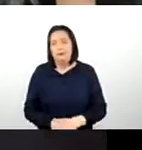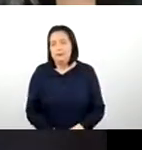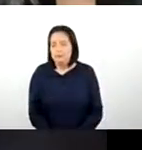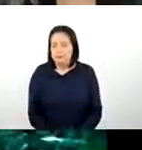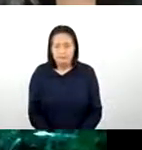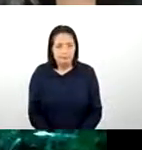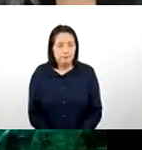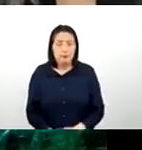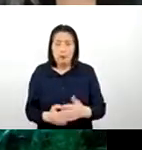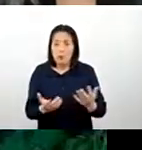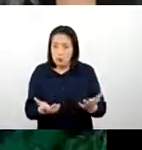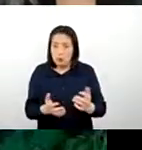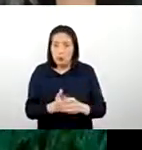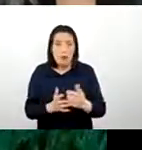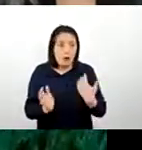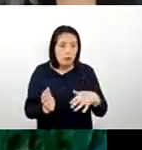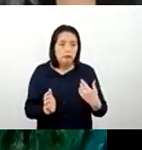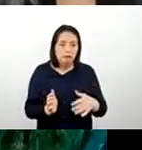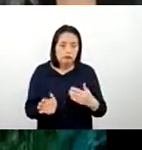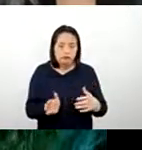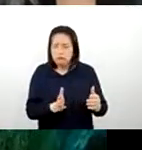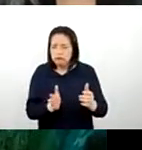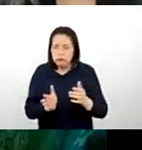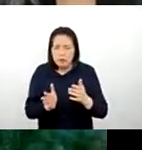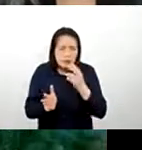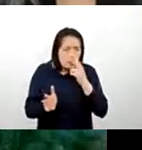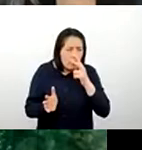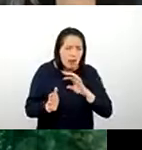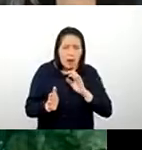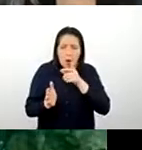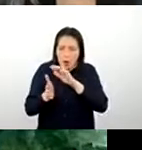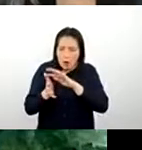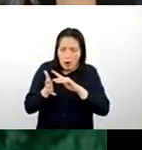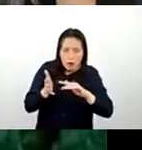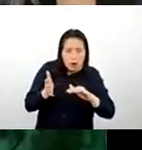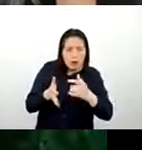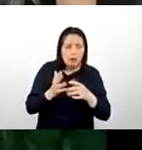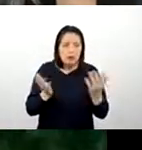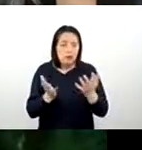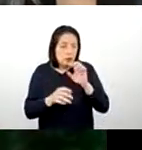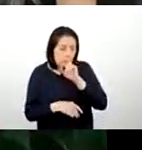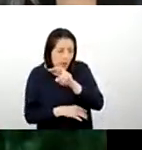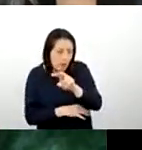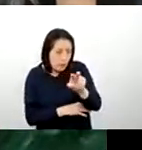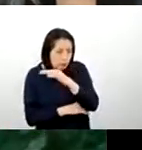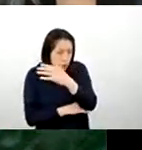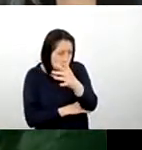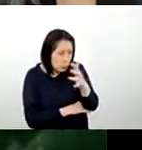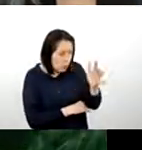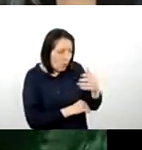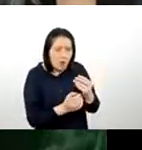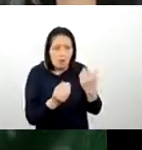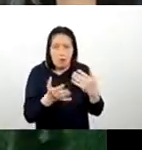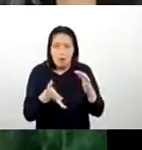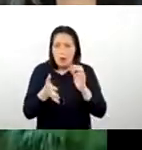Los caminos recorren el curso del agua, donde existe un paisaje eterno, una vista